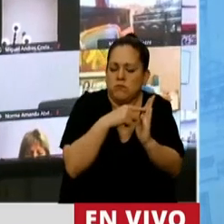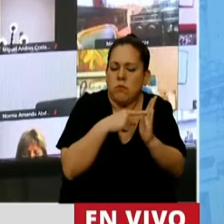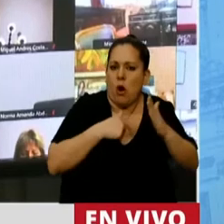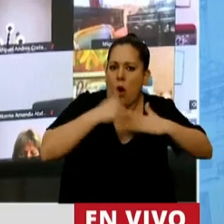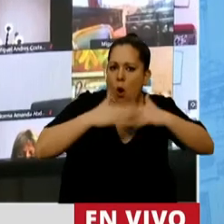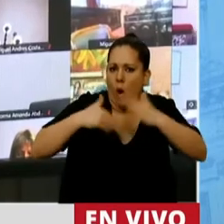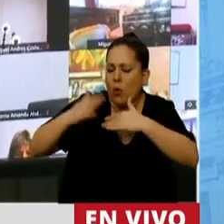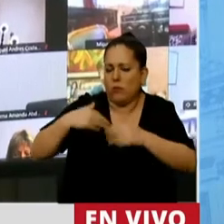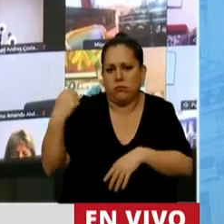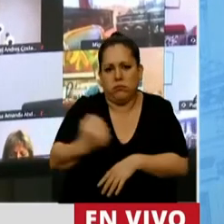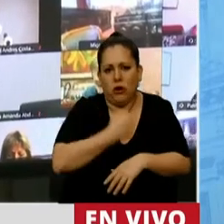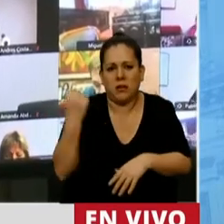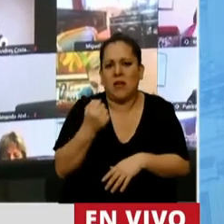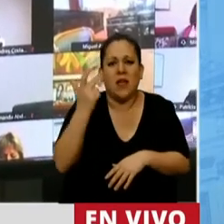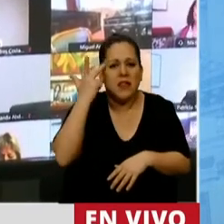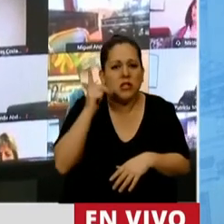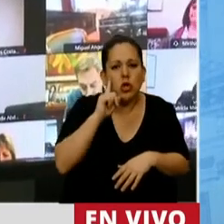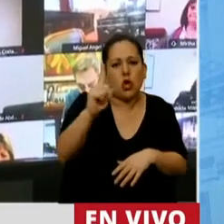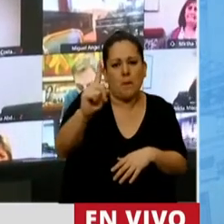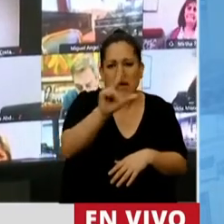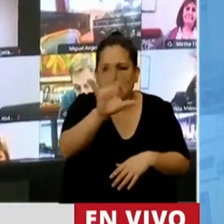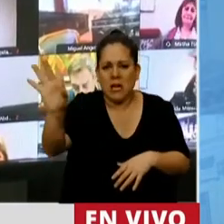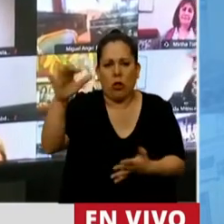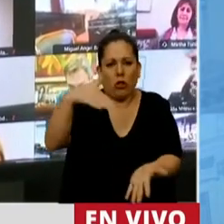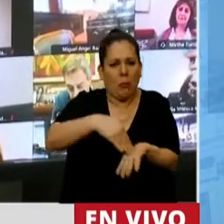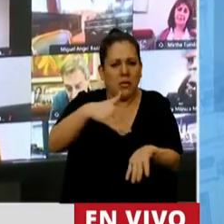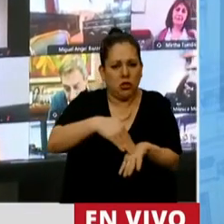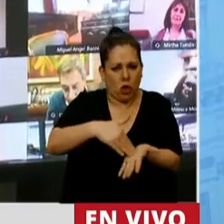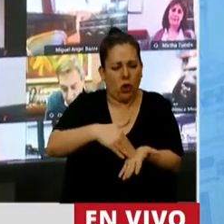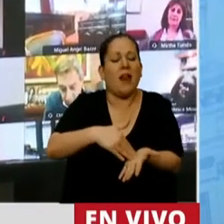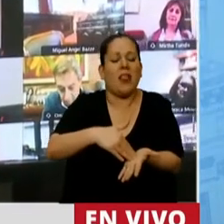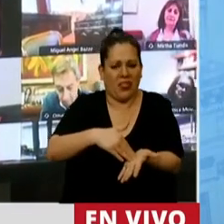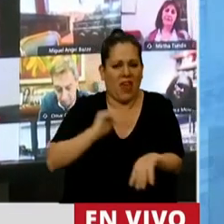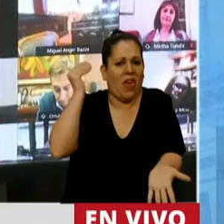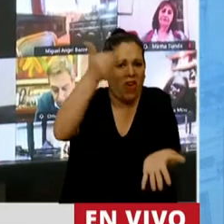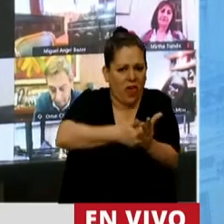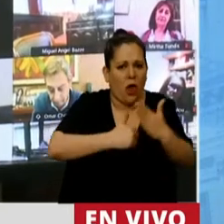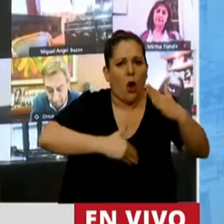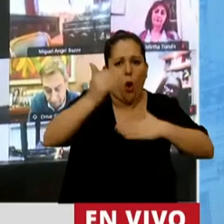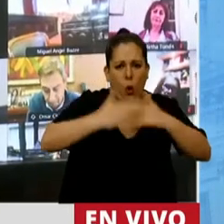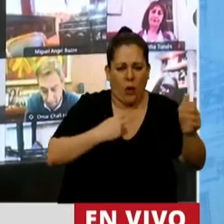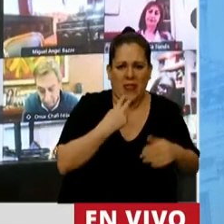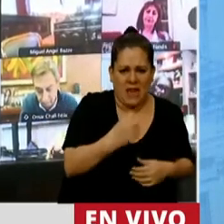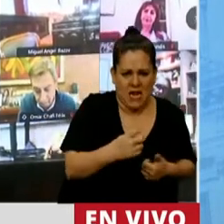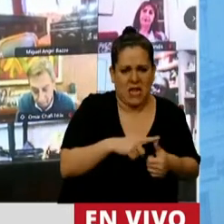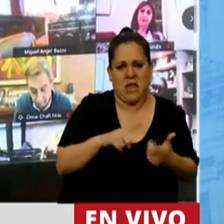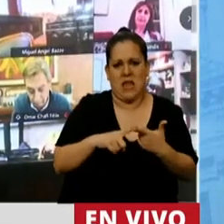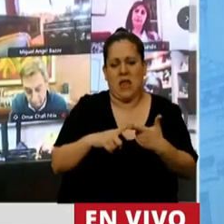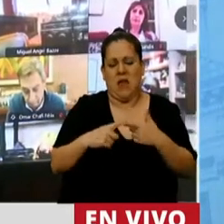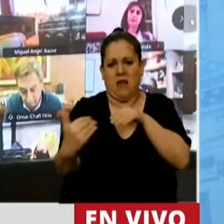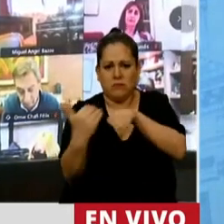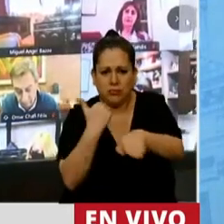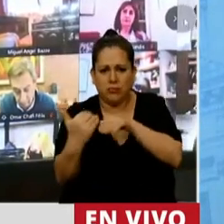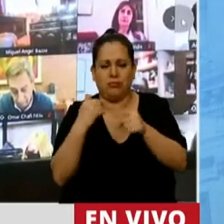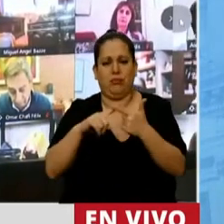más de 18.500 millones, obras energéticas, obras viales, escuelas, obras